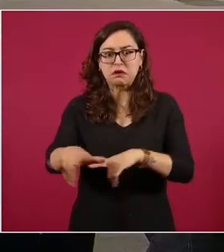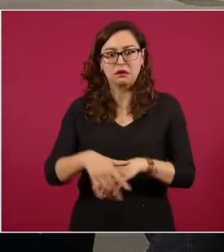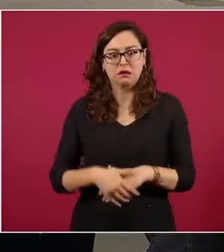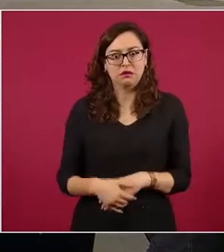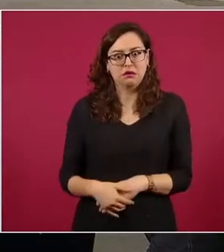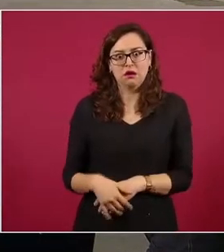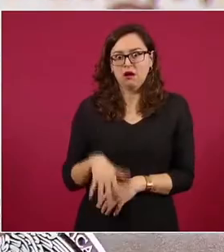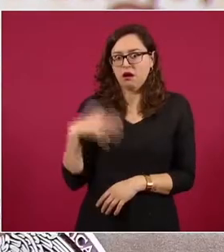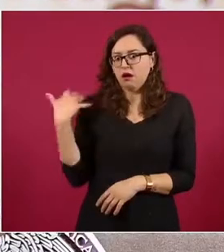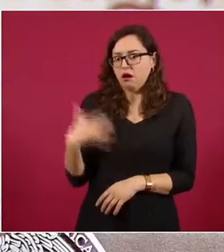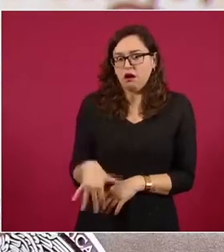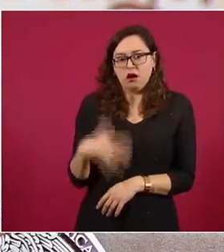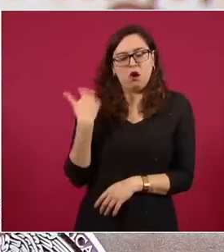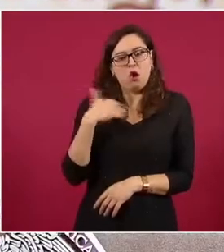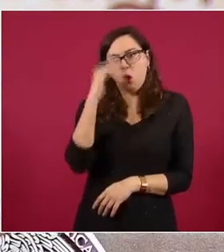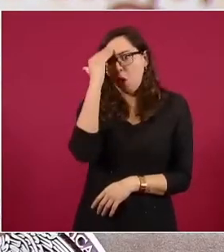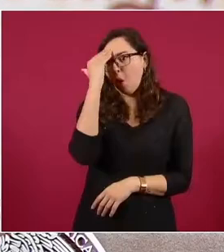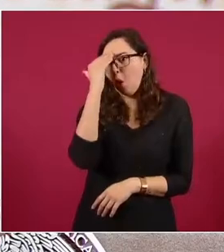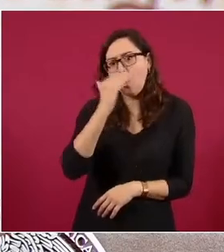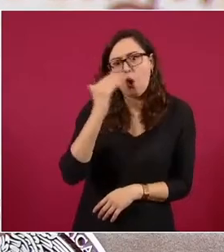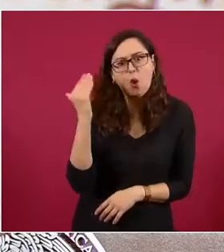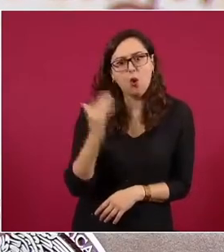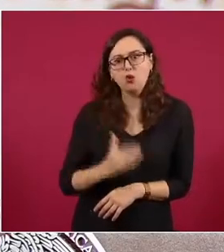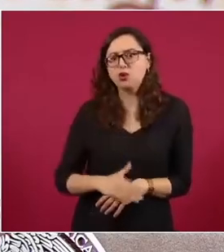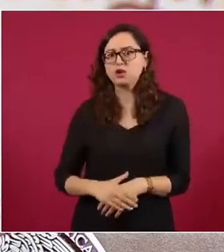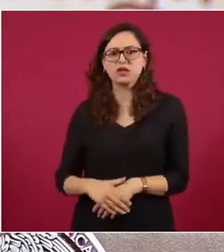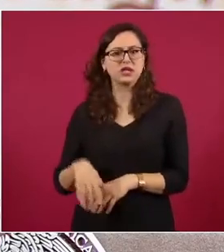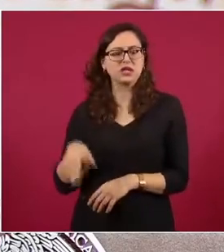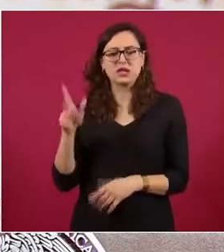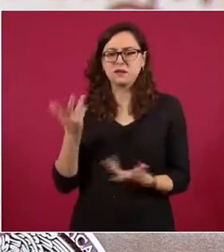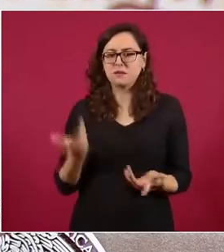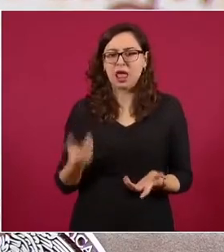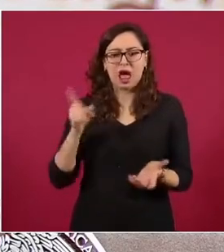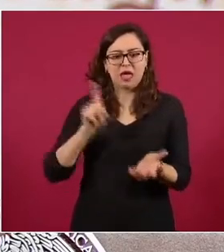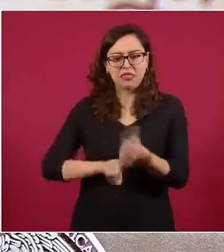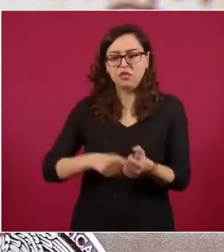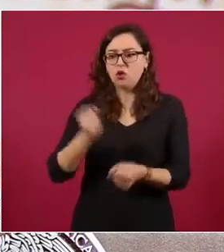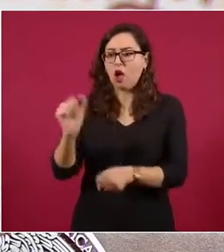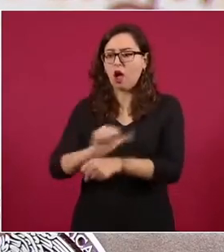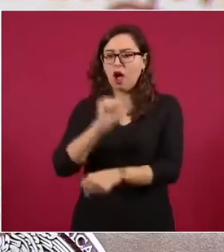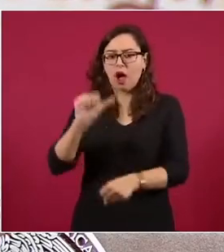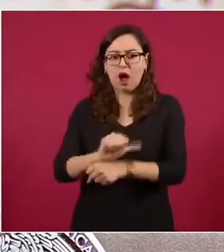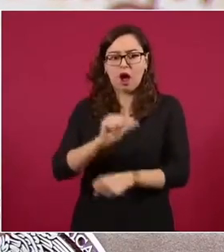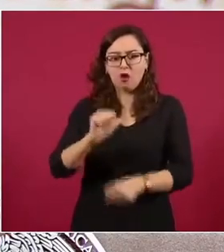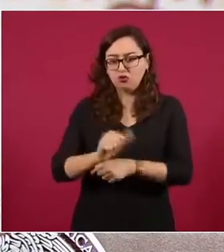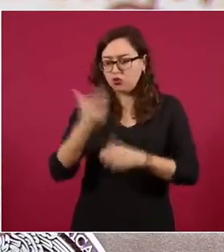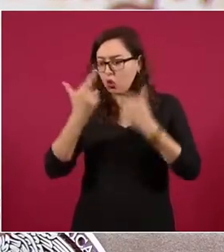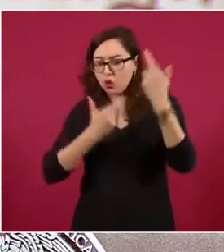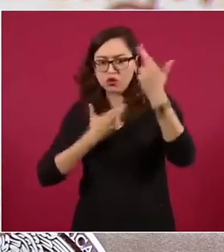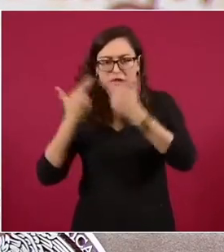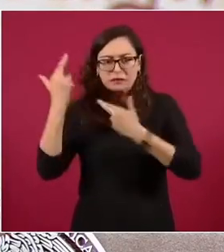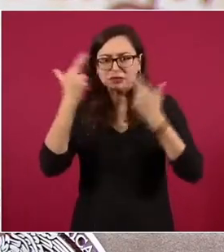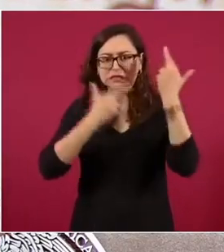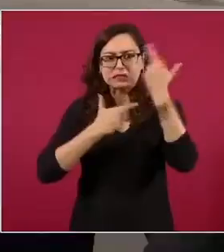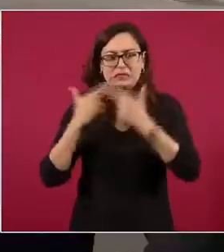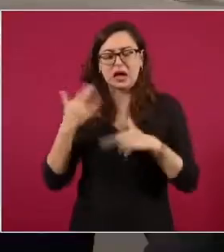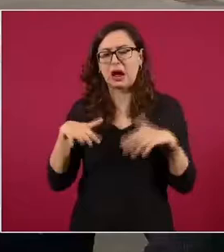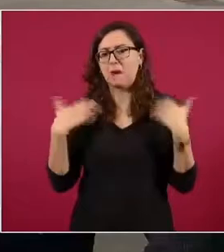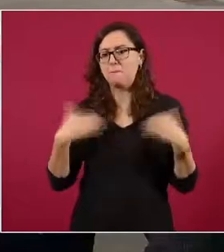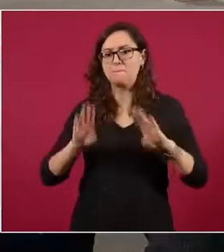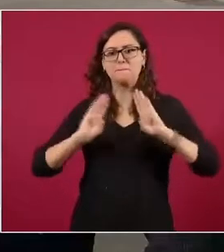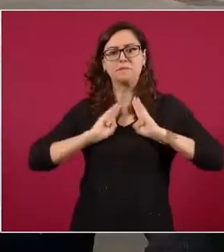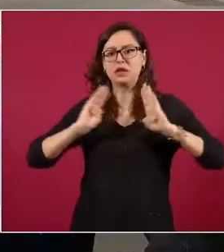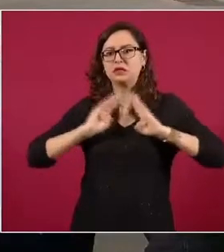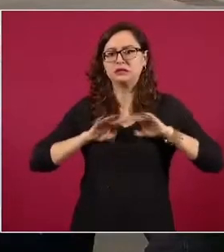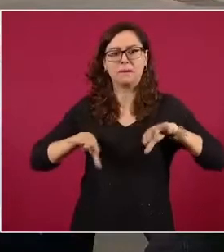la militarización del país para revisar cajuelas e interiores de vehículos, también les vamos a leer algunos otros comentarios, como